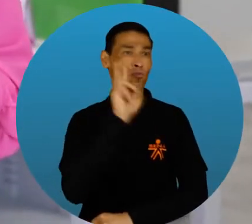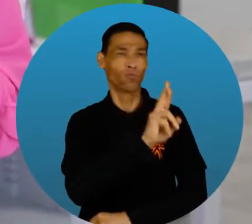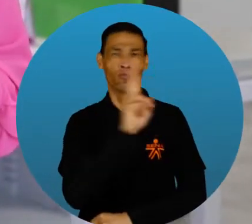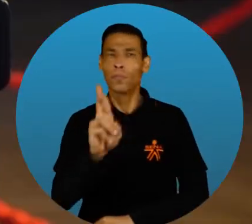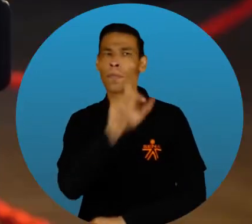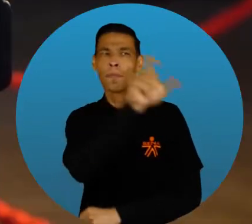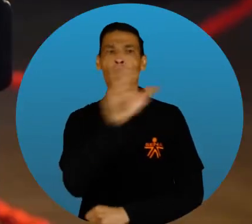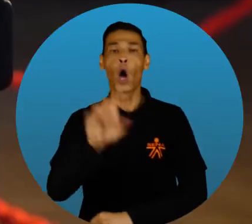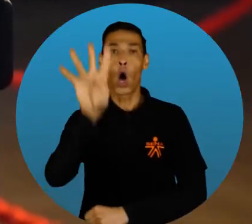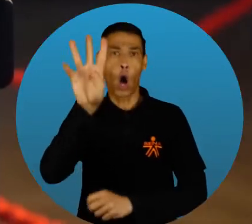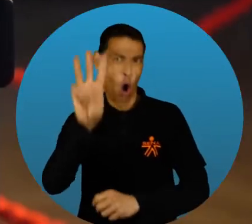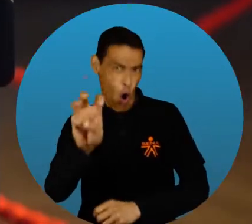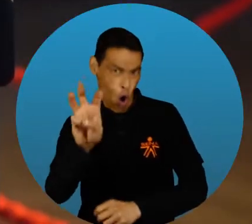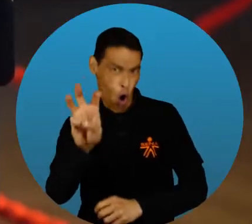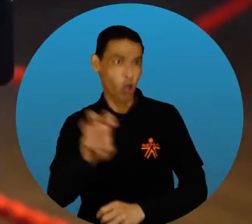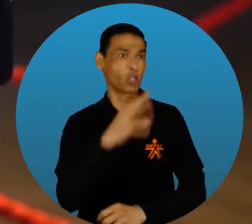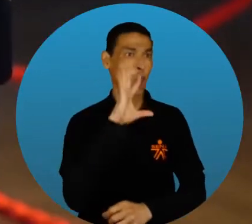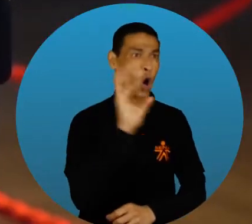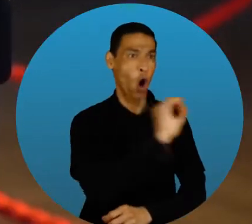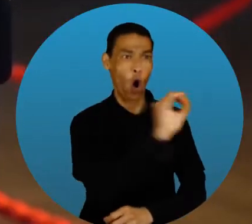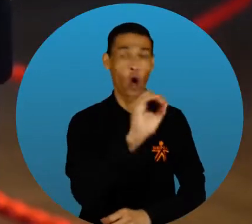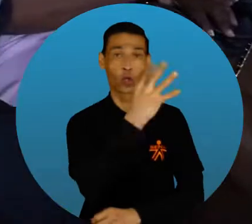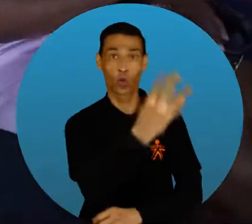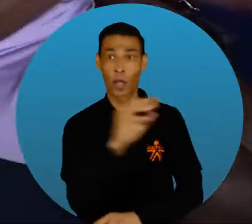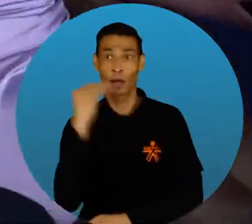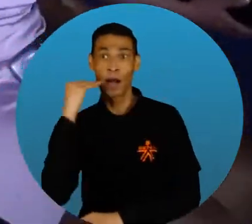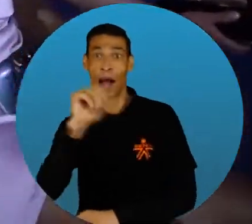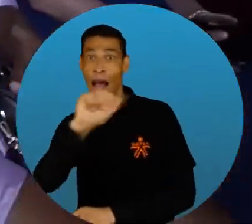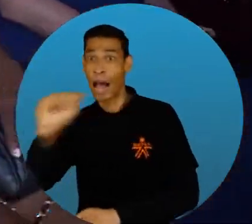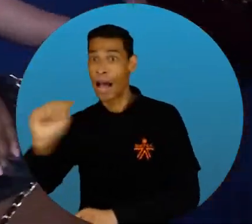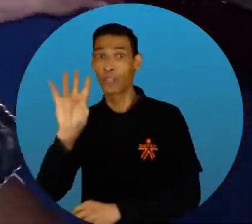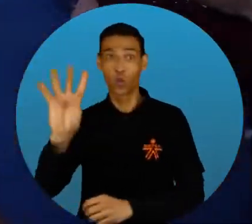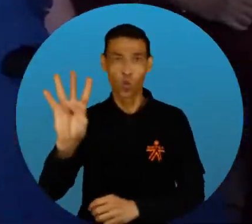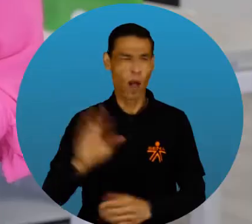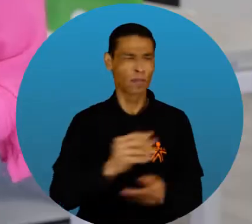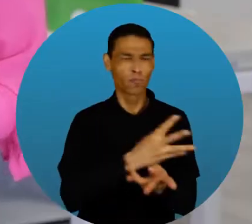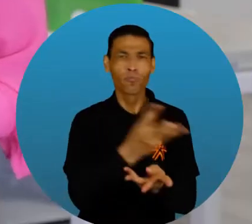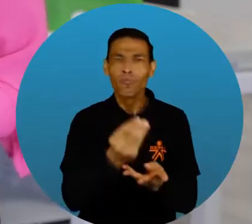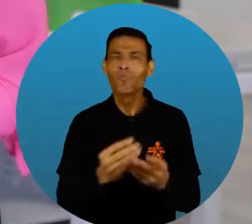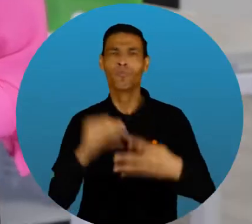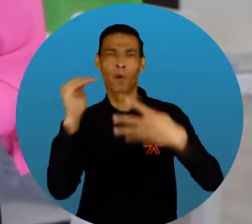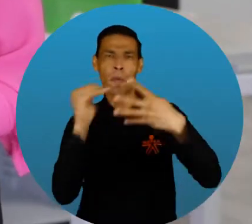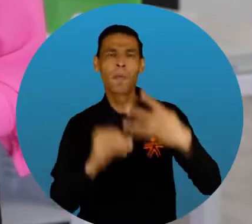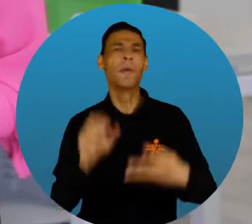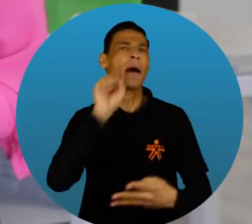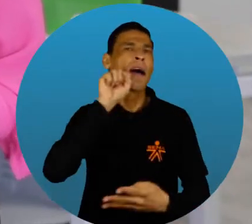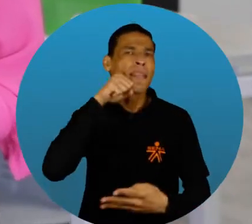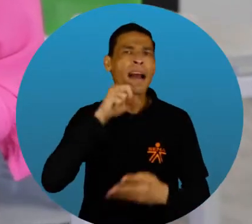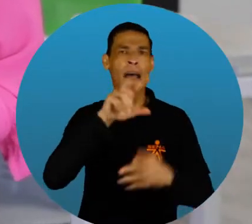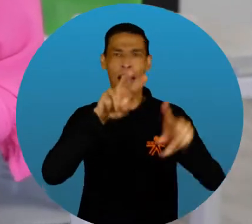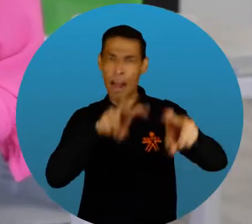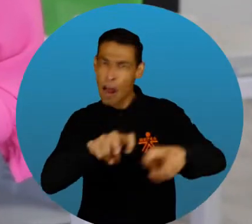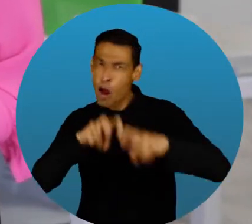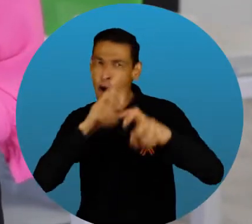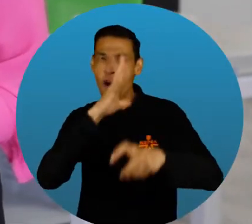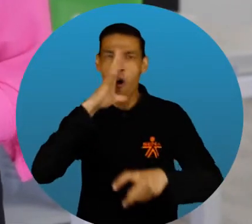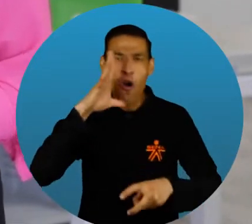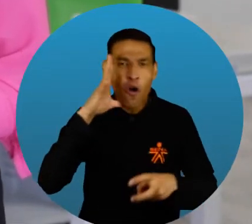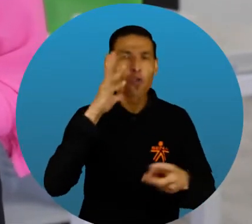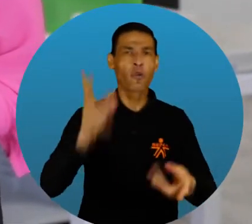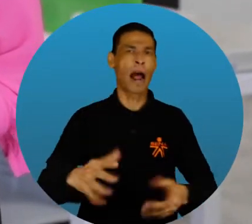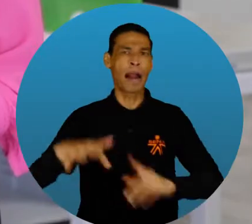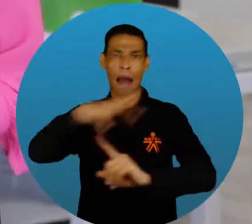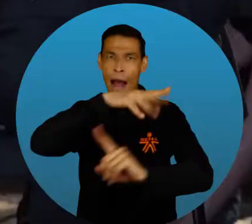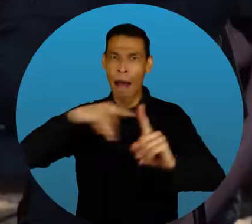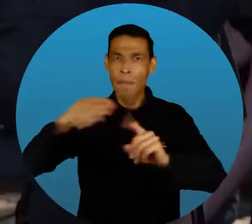8 mejores emprendedores de todo el país 4 hombres y 4 mujeres en las categorías Naranja, Rural, Ambientalmente Sostenible y